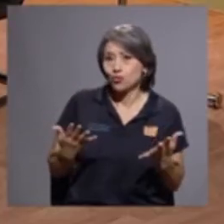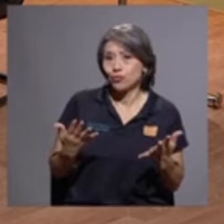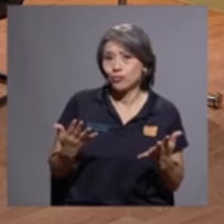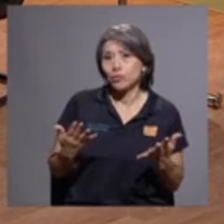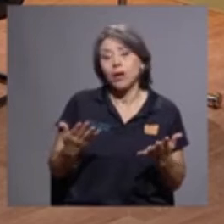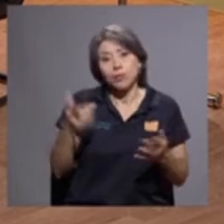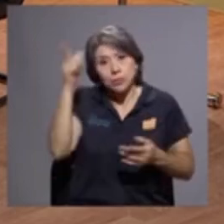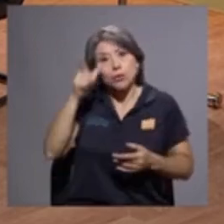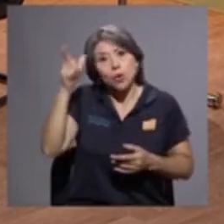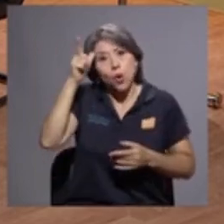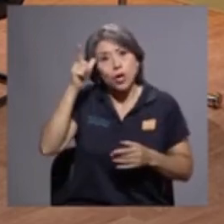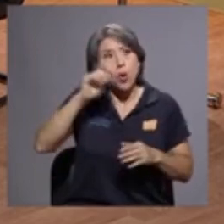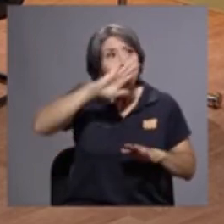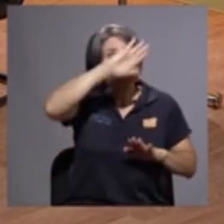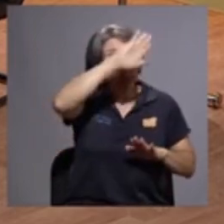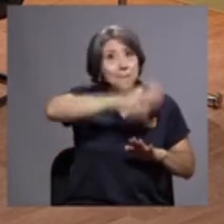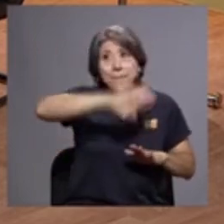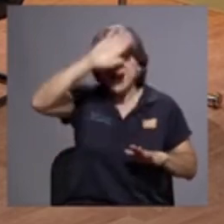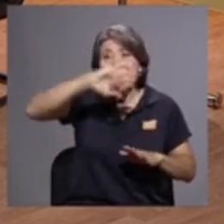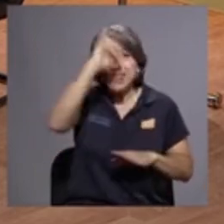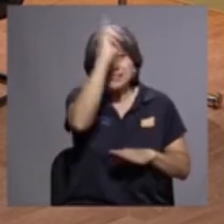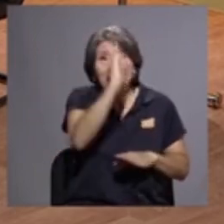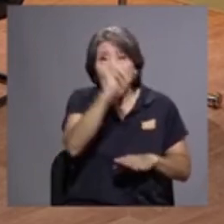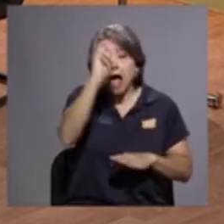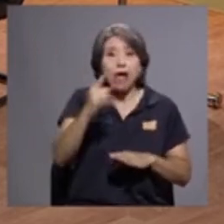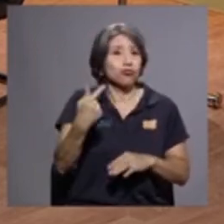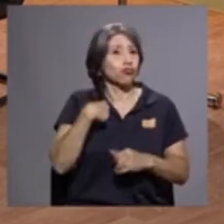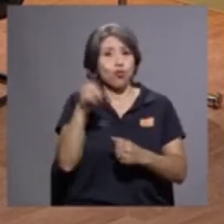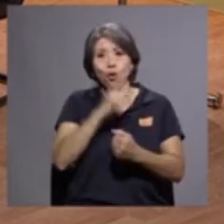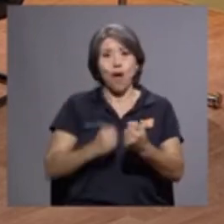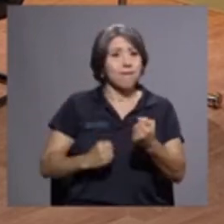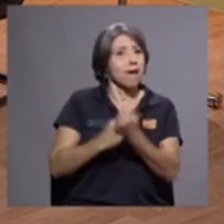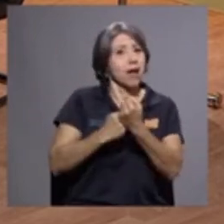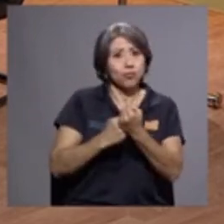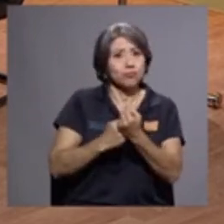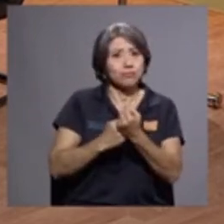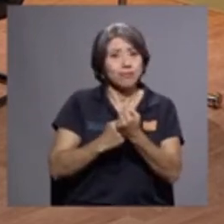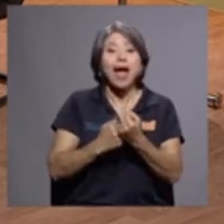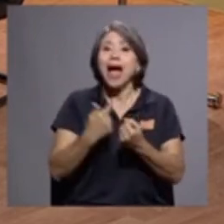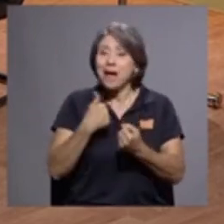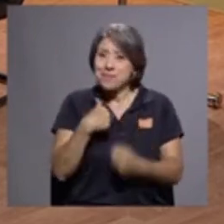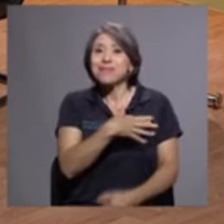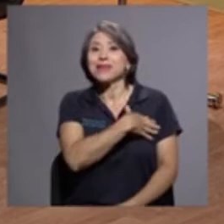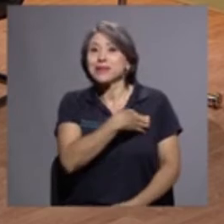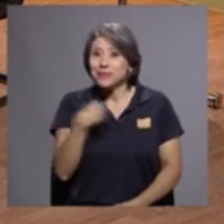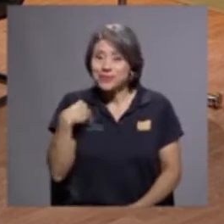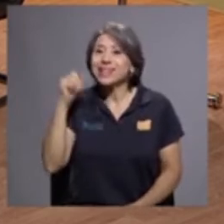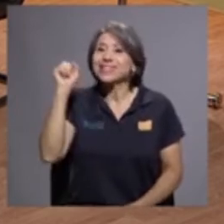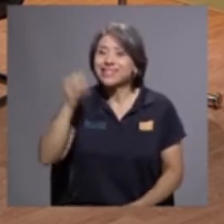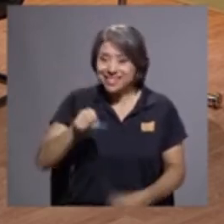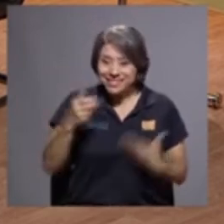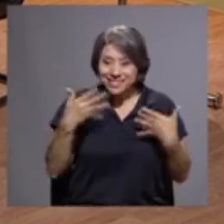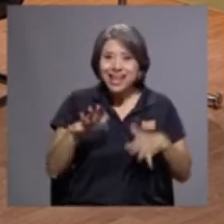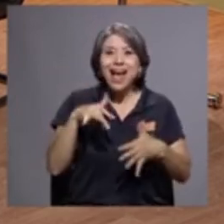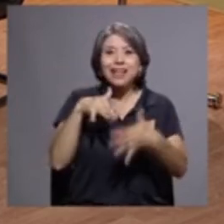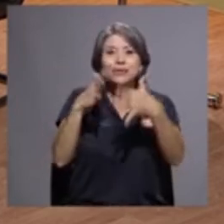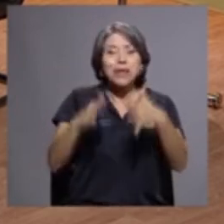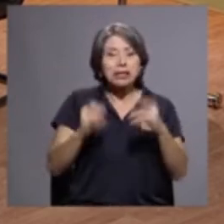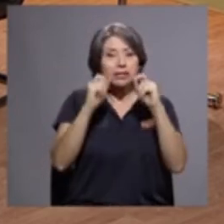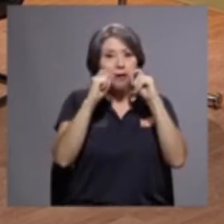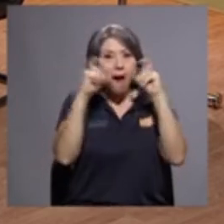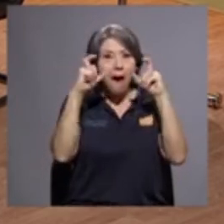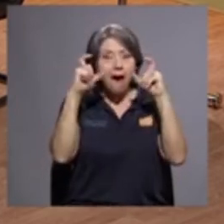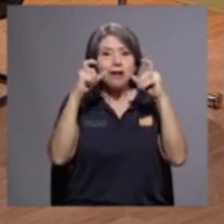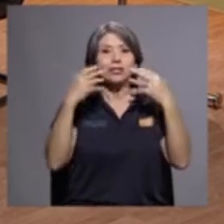las paredes, por supuesto que no lo avalo. Creo que me encanta que haya sido un movimiento estudiantil que haya despertado, pero no quiere